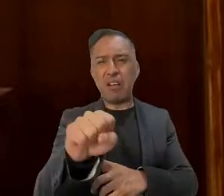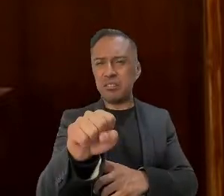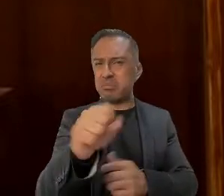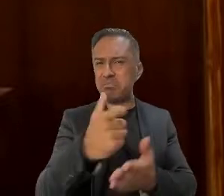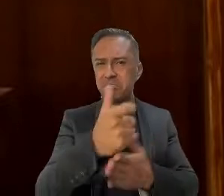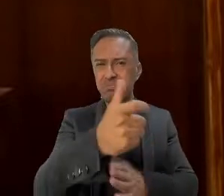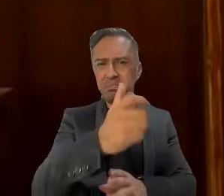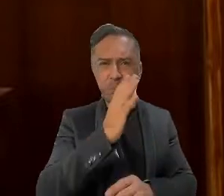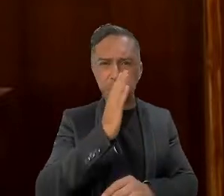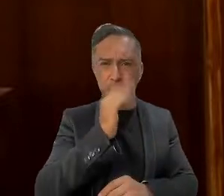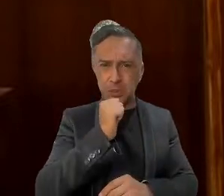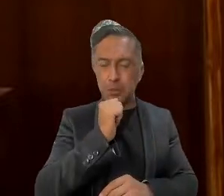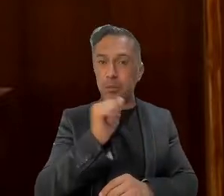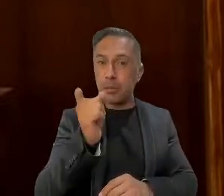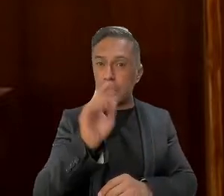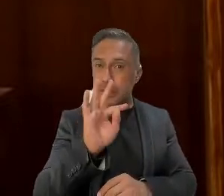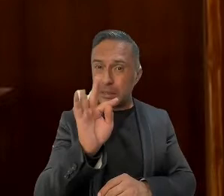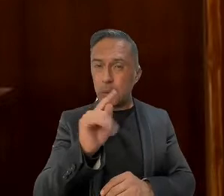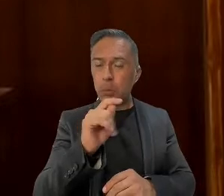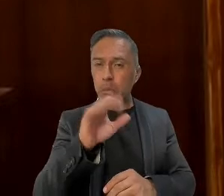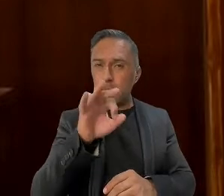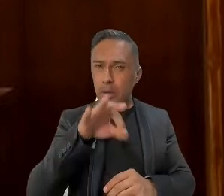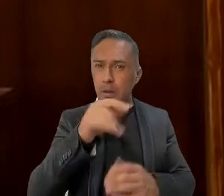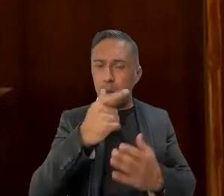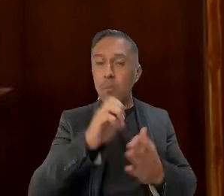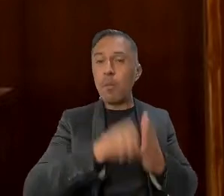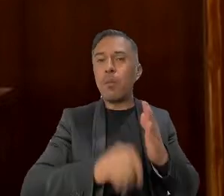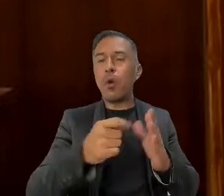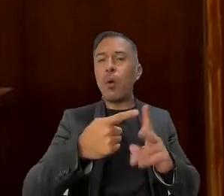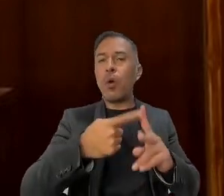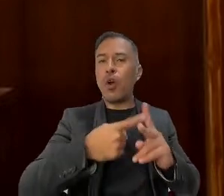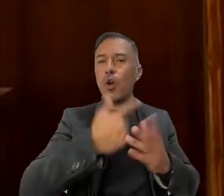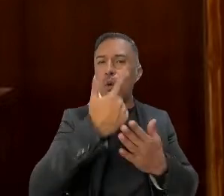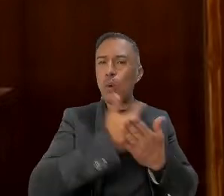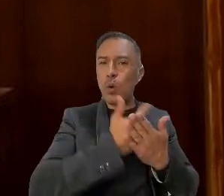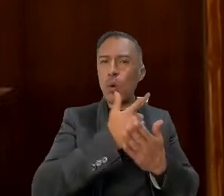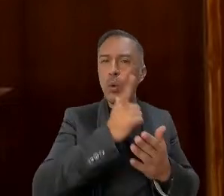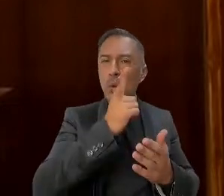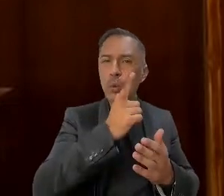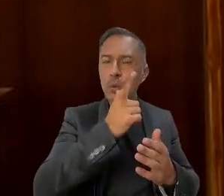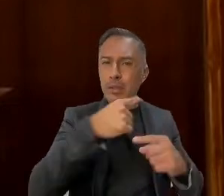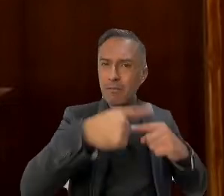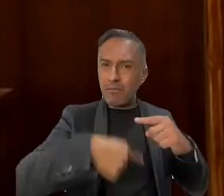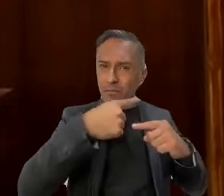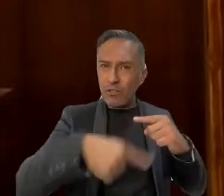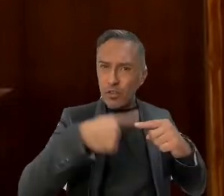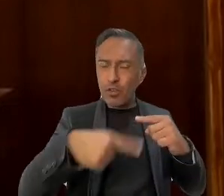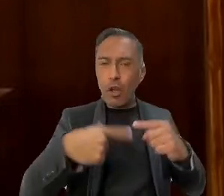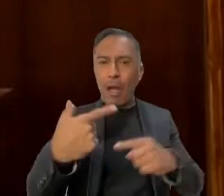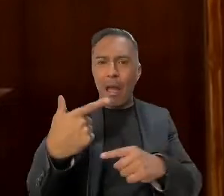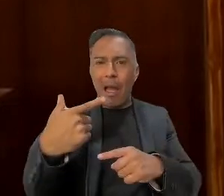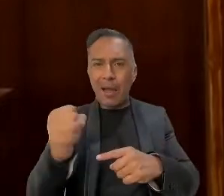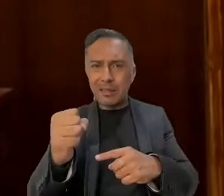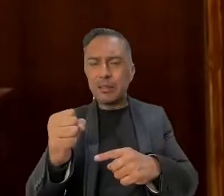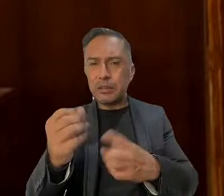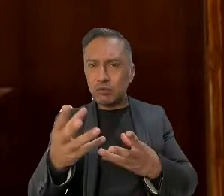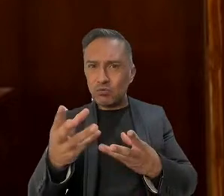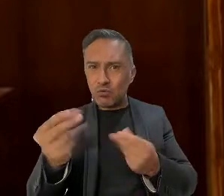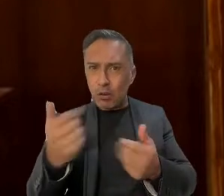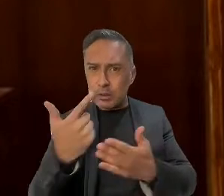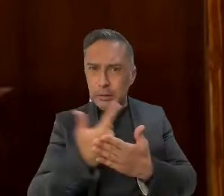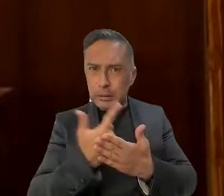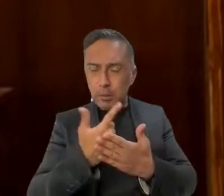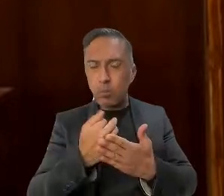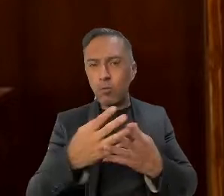conteo como el recibo de la luz o de gas. ¿Será acaso que hasta que el agua